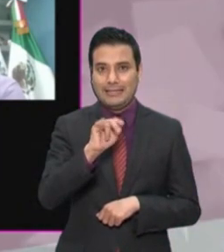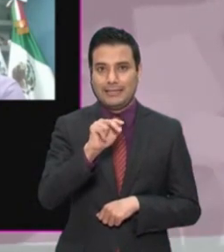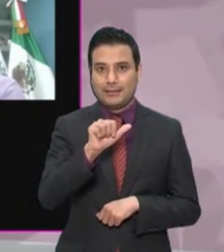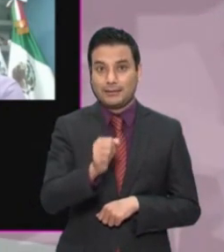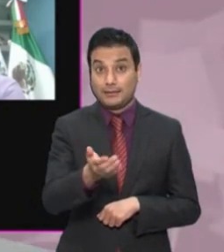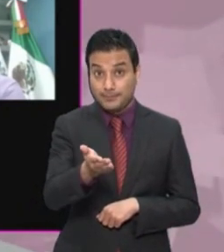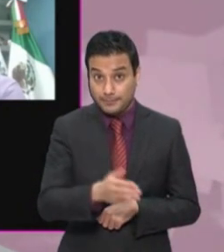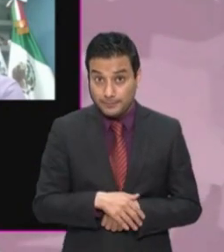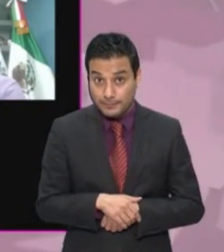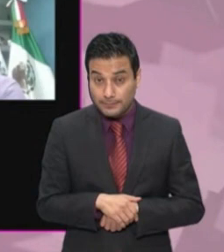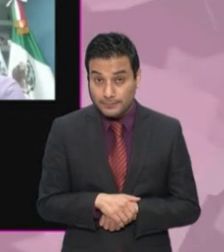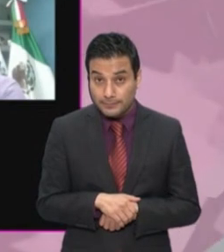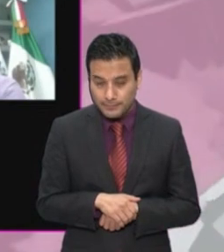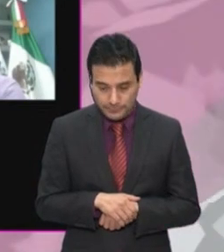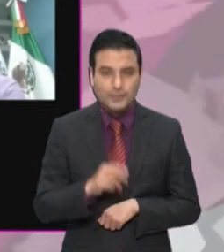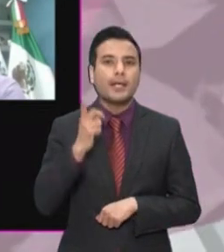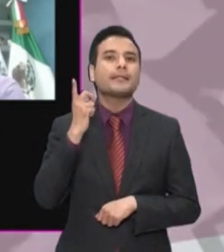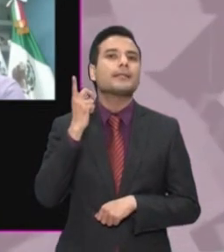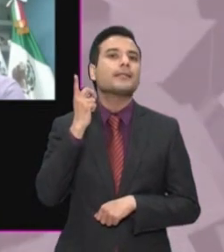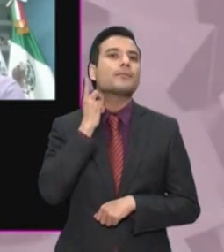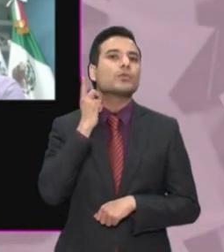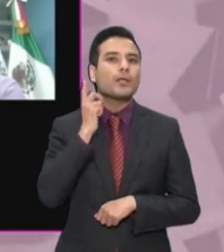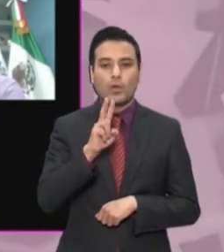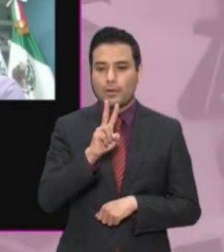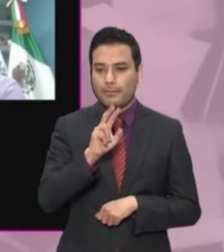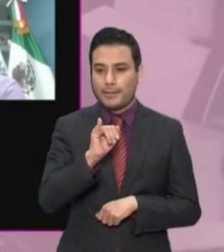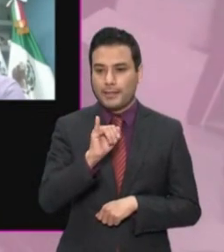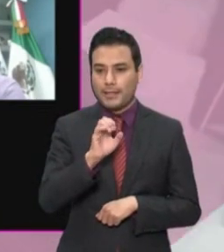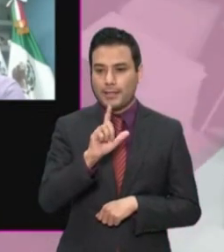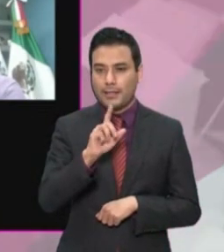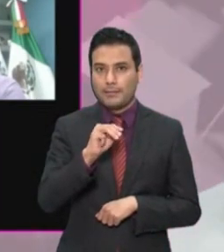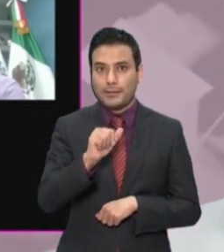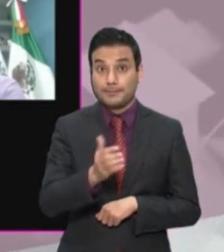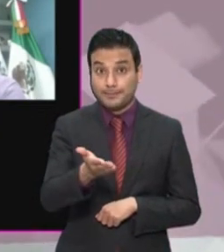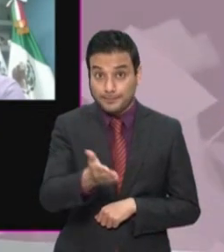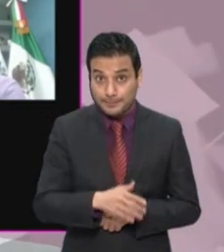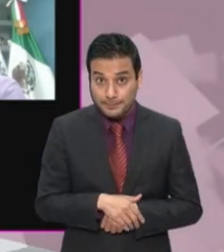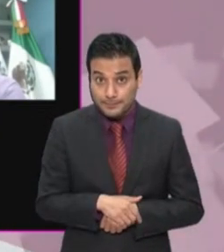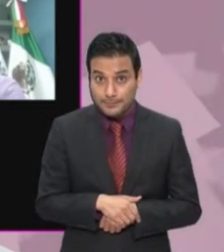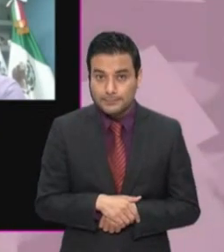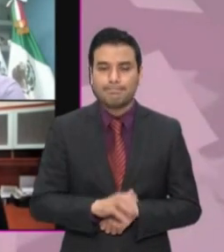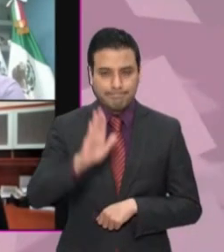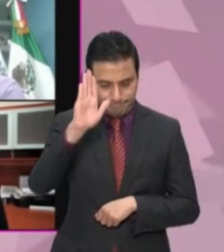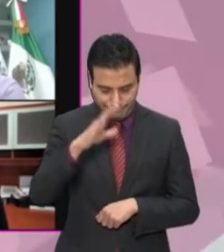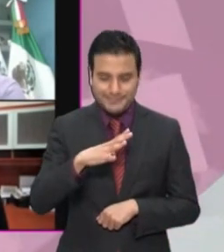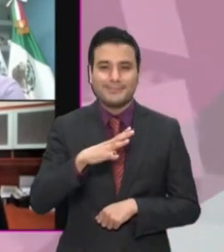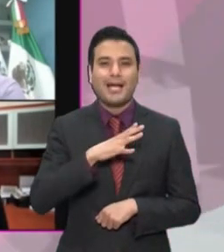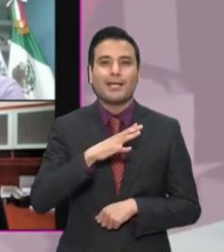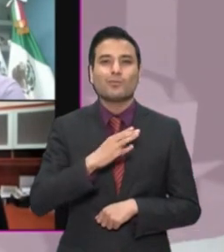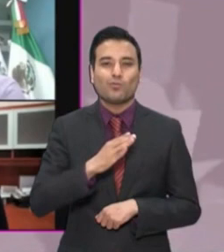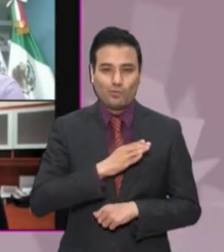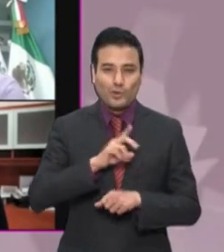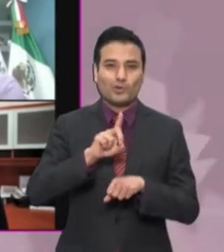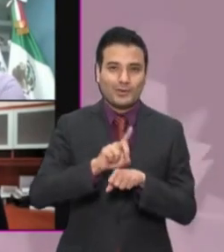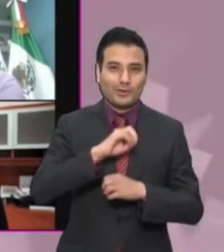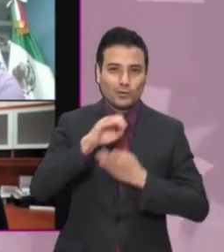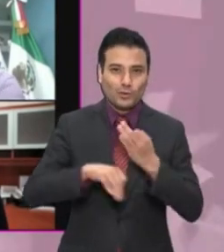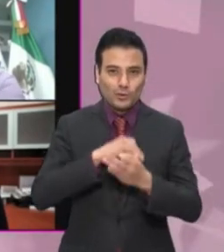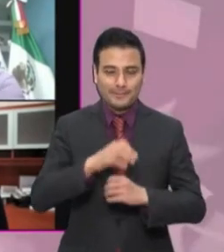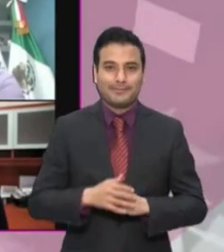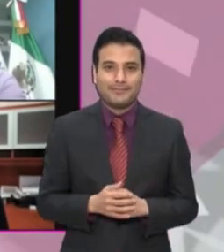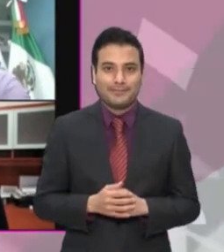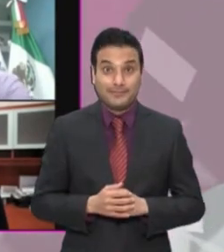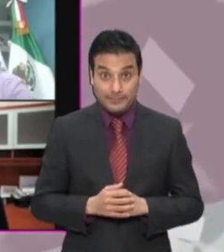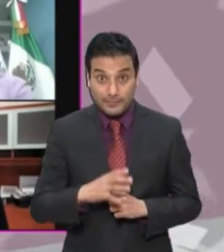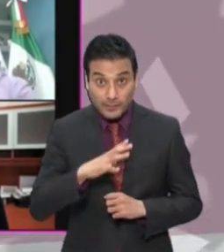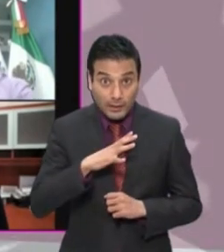un atenuante de la conducta. Puntualizó que ante lo avanzado del proceso electoral en San Luis Potosí, dado que el periodo